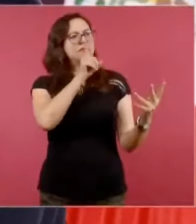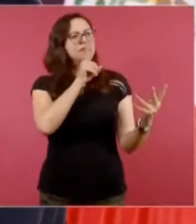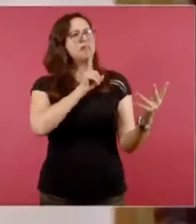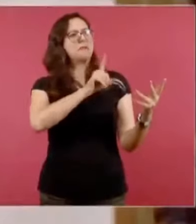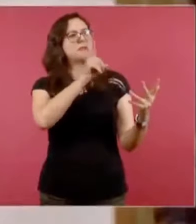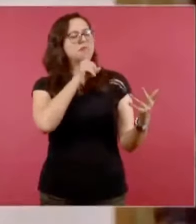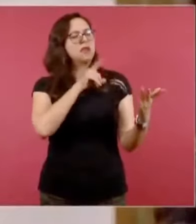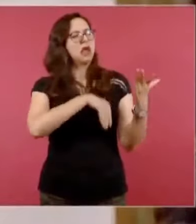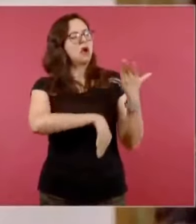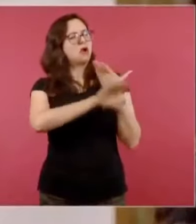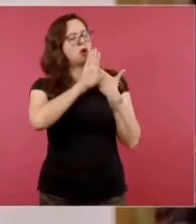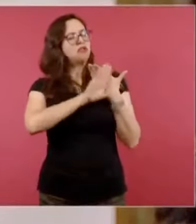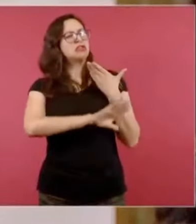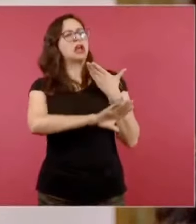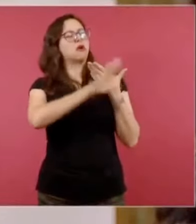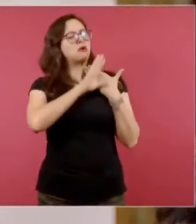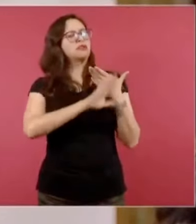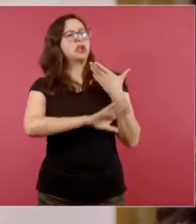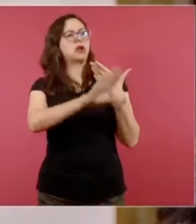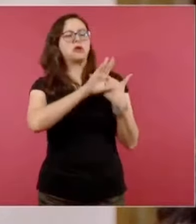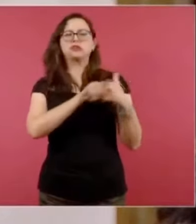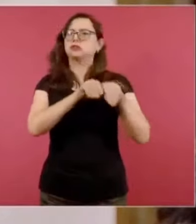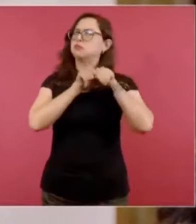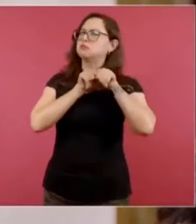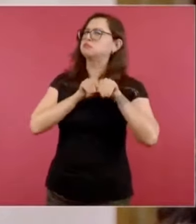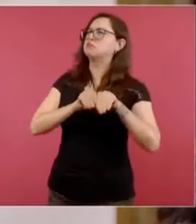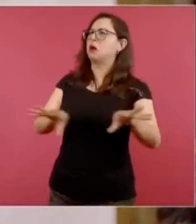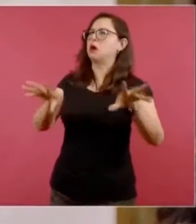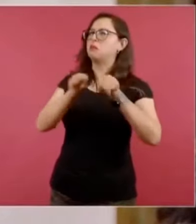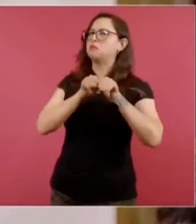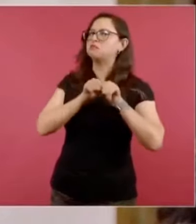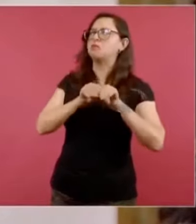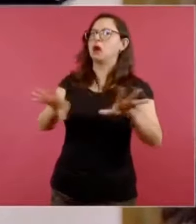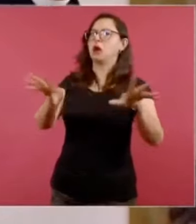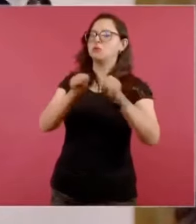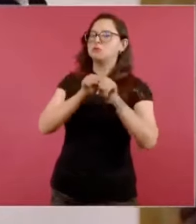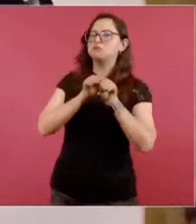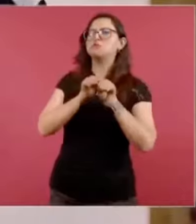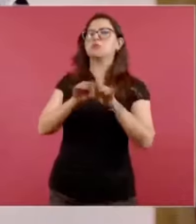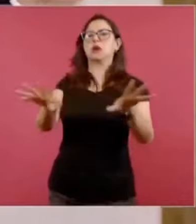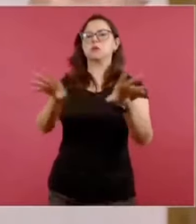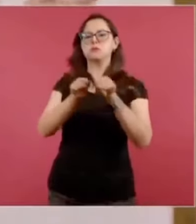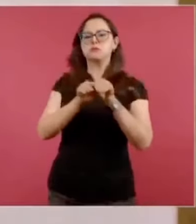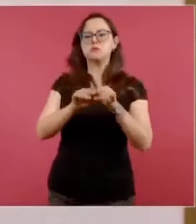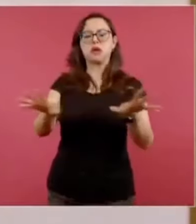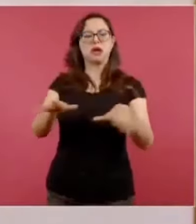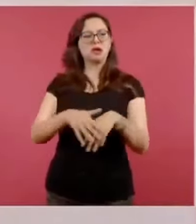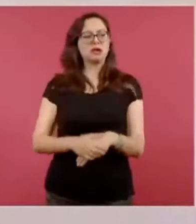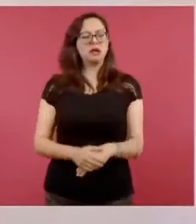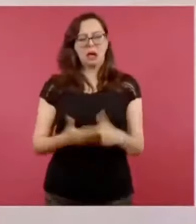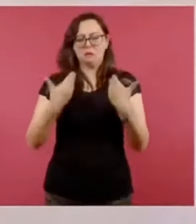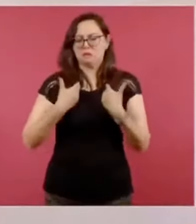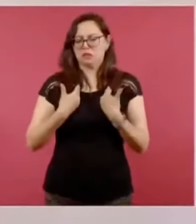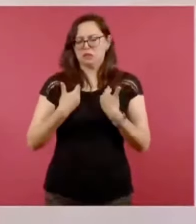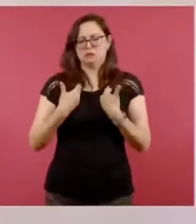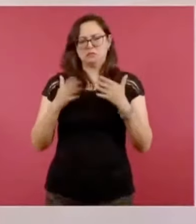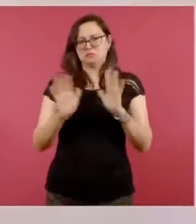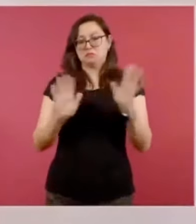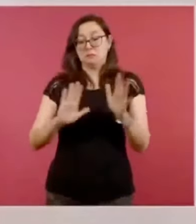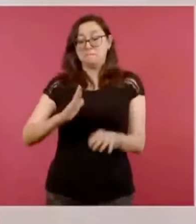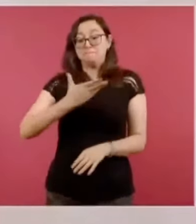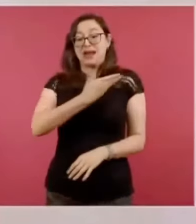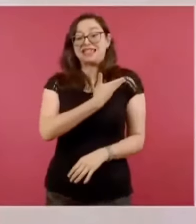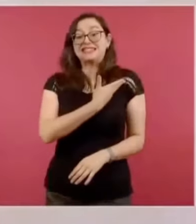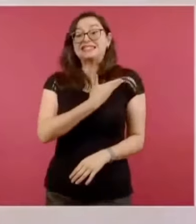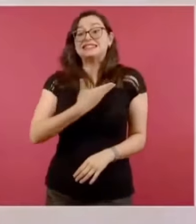como presidente de México? O sea, no es Andrés Manuel, es la investidura,